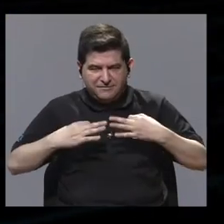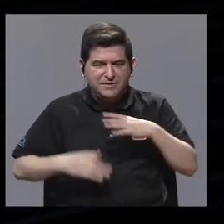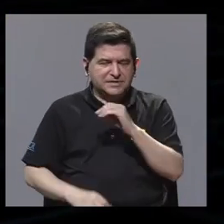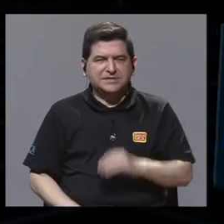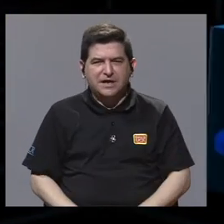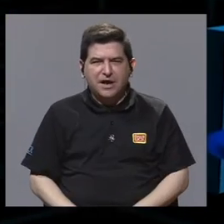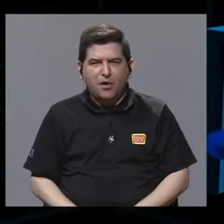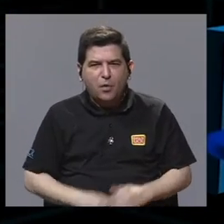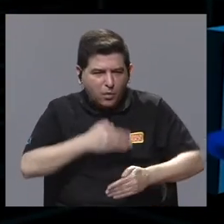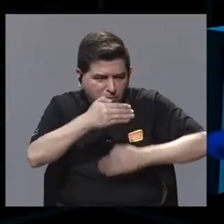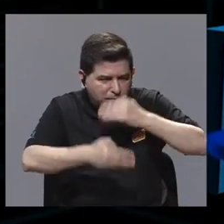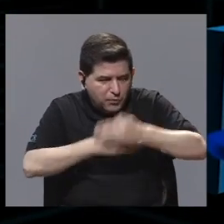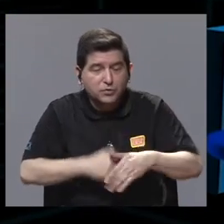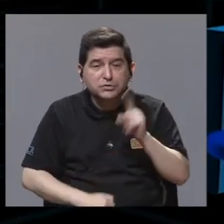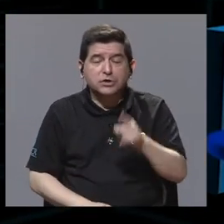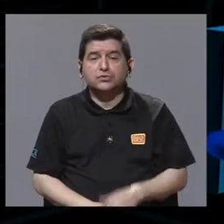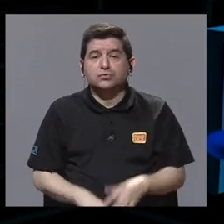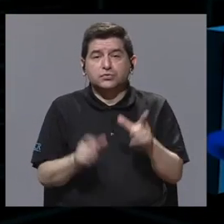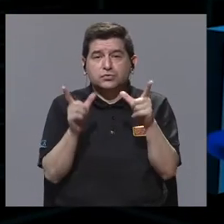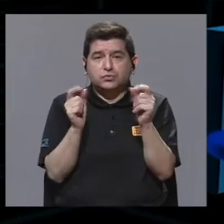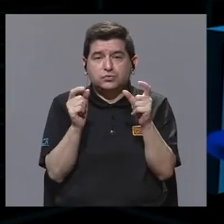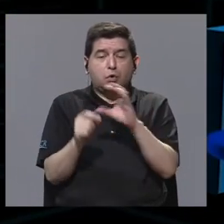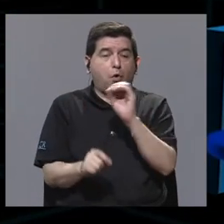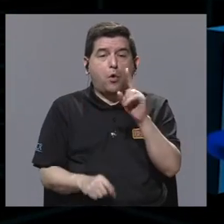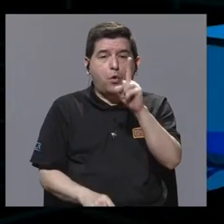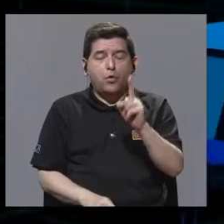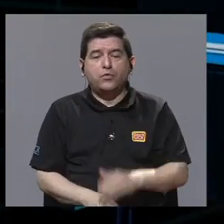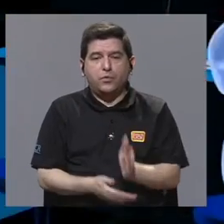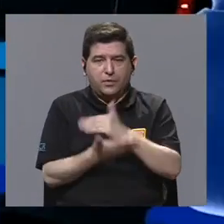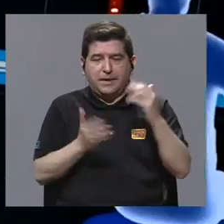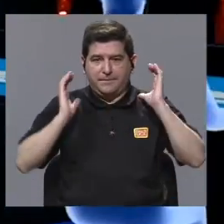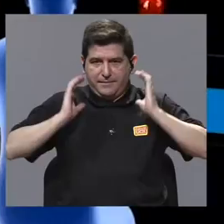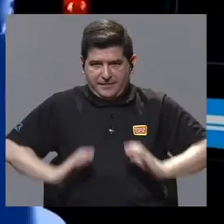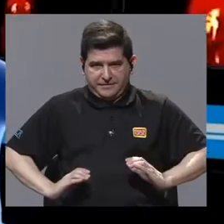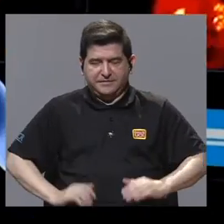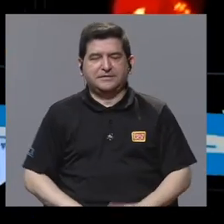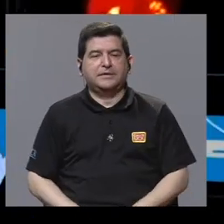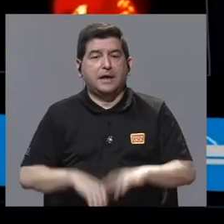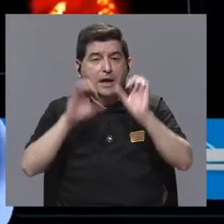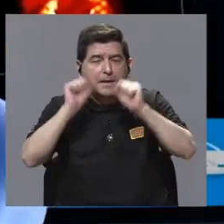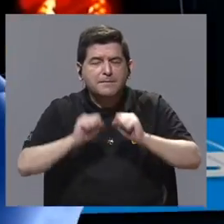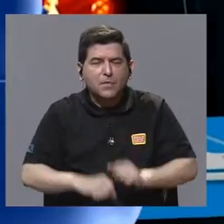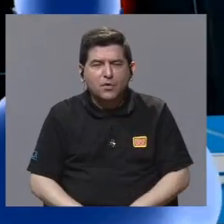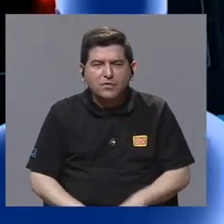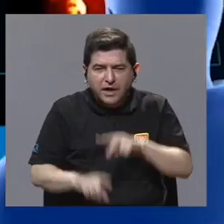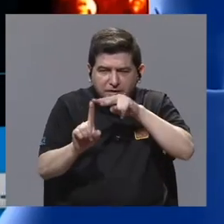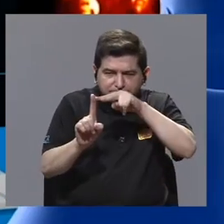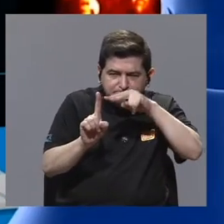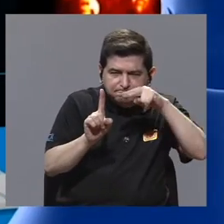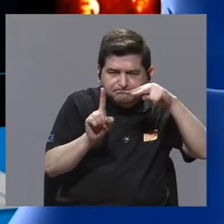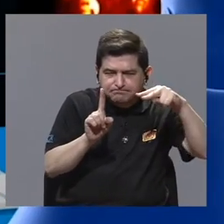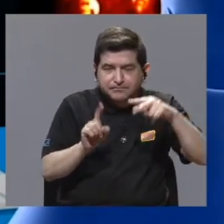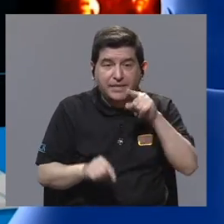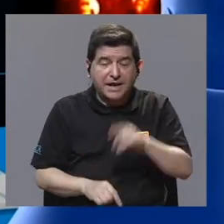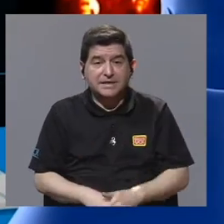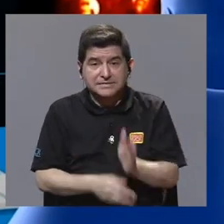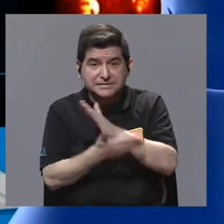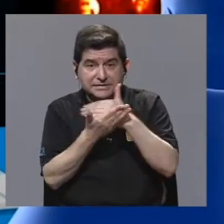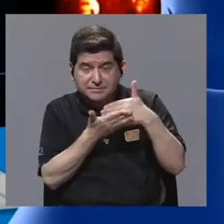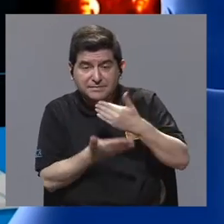metabolismo de un cierto tumor o de un cierto órgano. Entonces, para poder visualizar